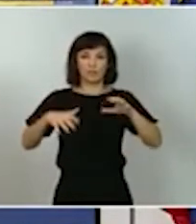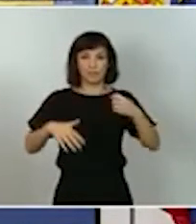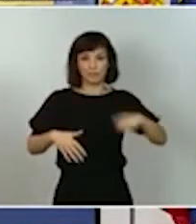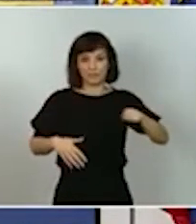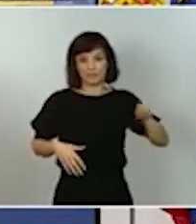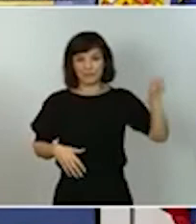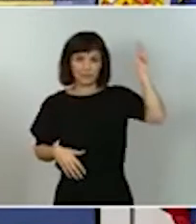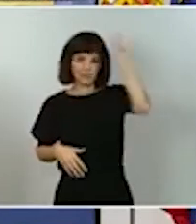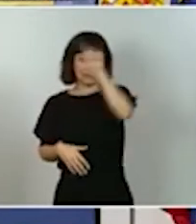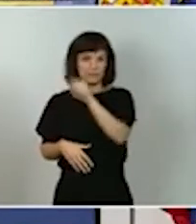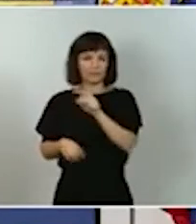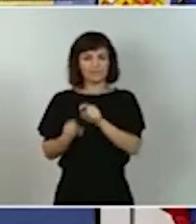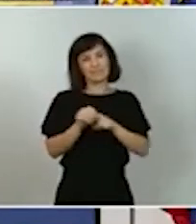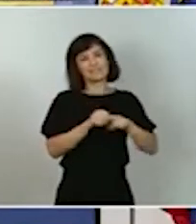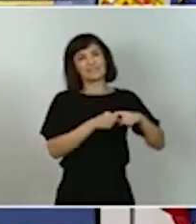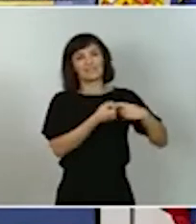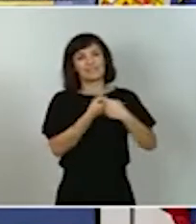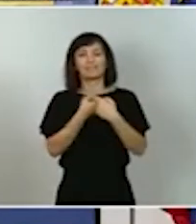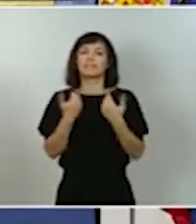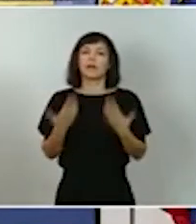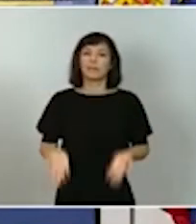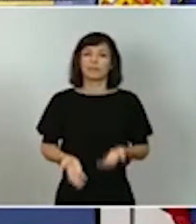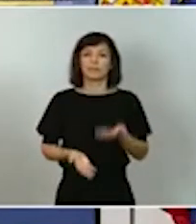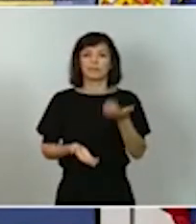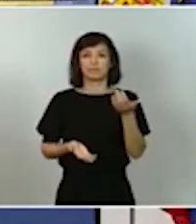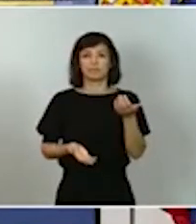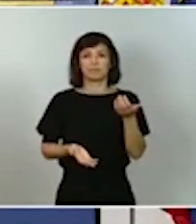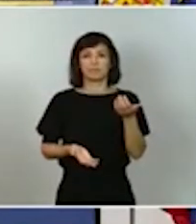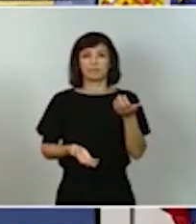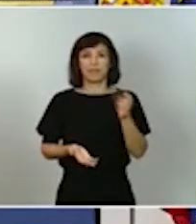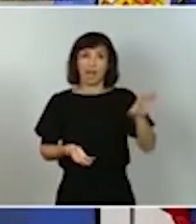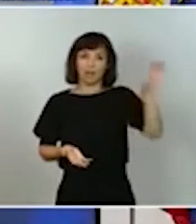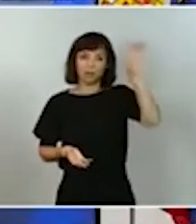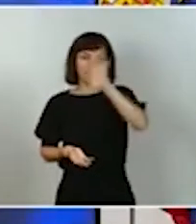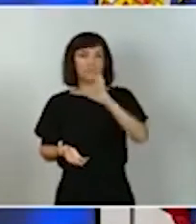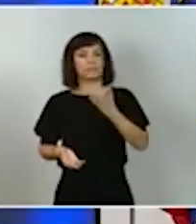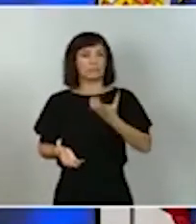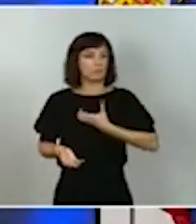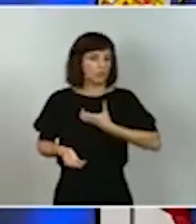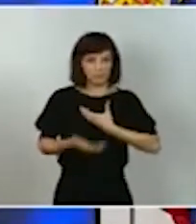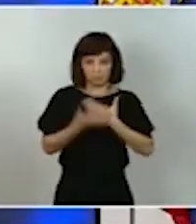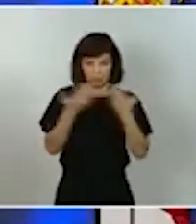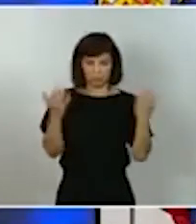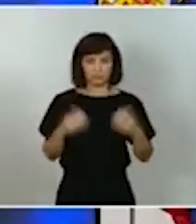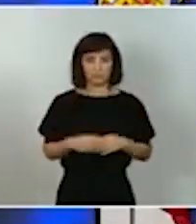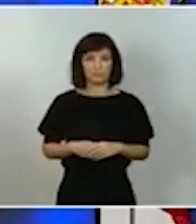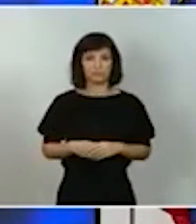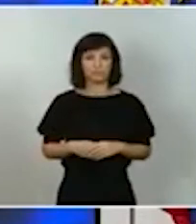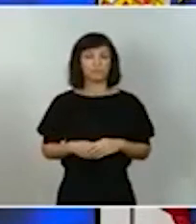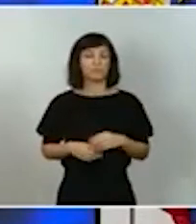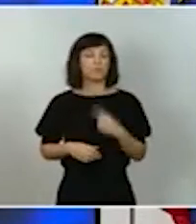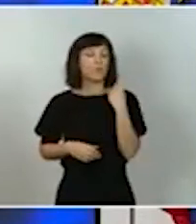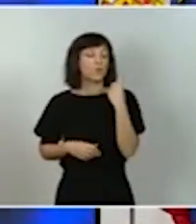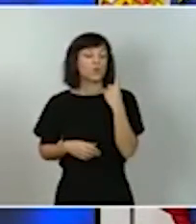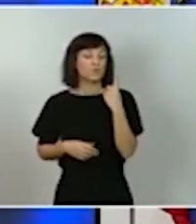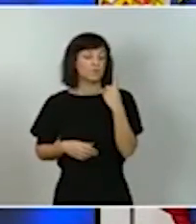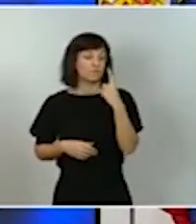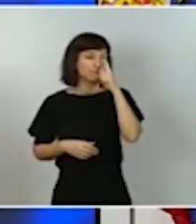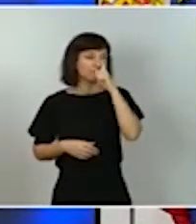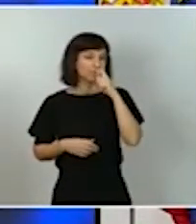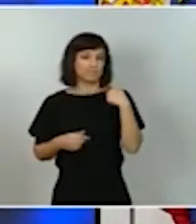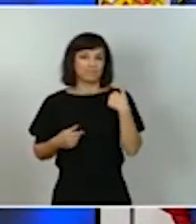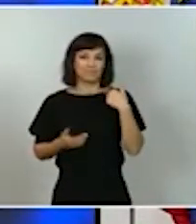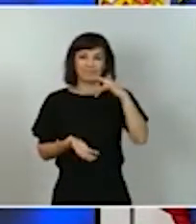la participación también de las autonomías y las entidades locales y en este sentido quiero recordar una cita muy importante inédita en la historia de nuestro país